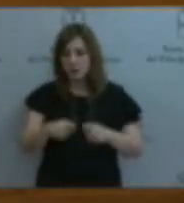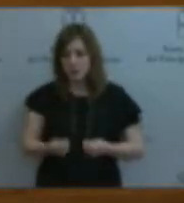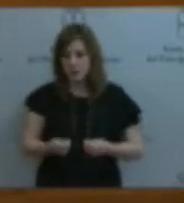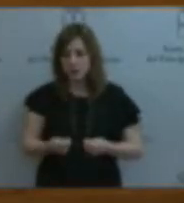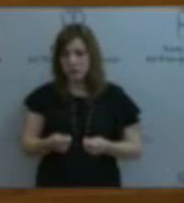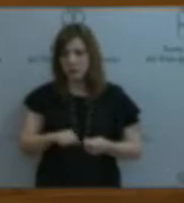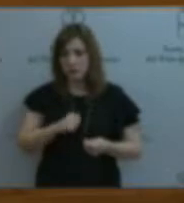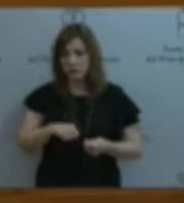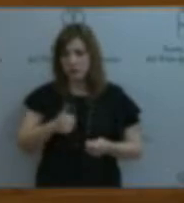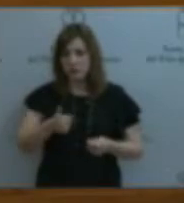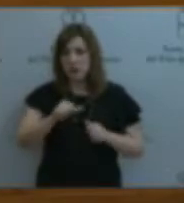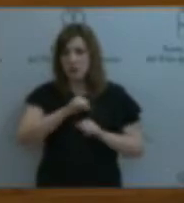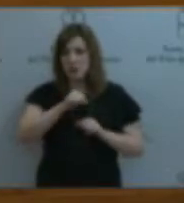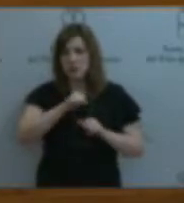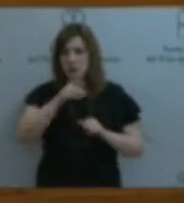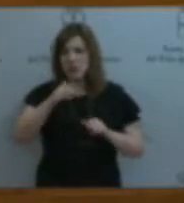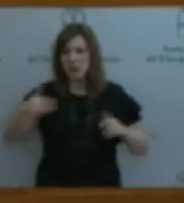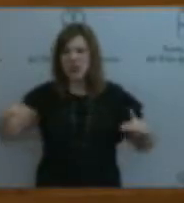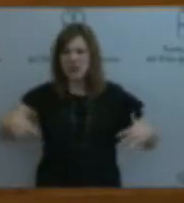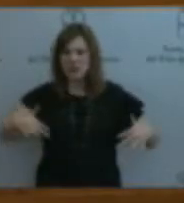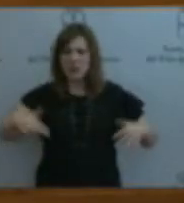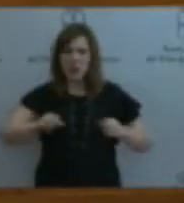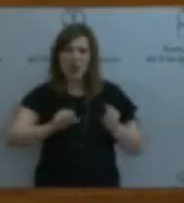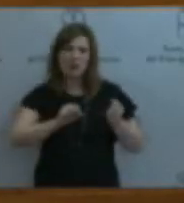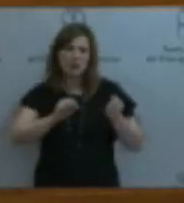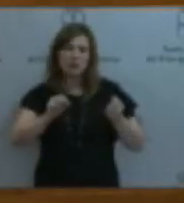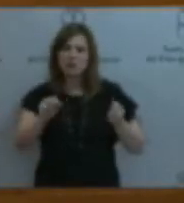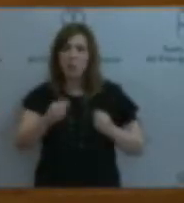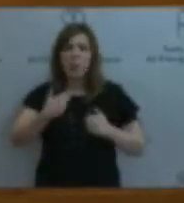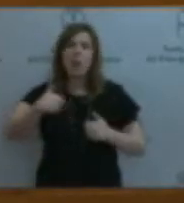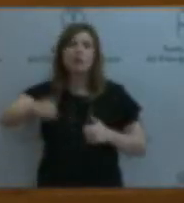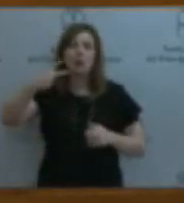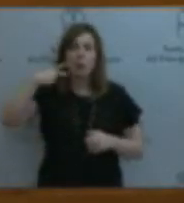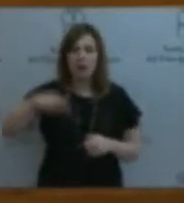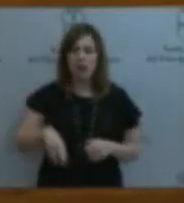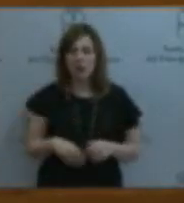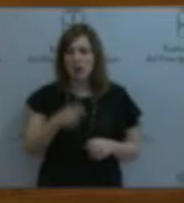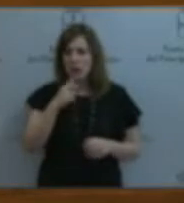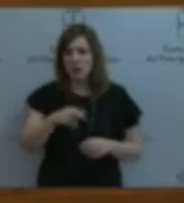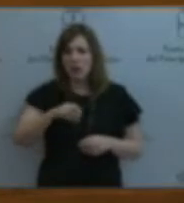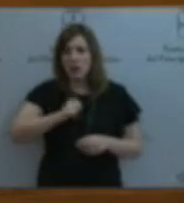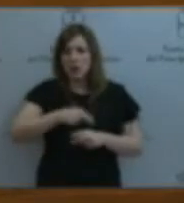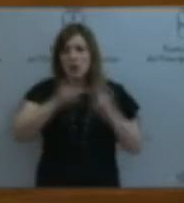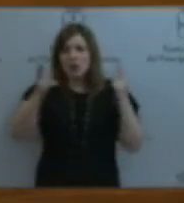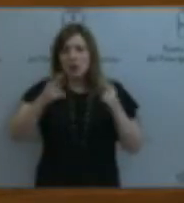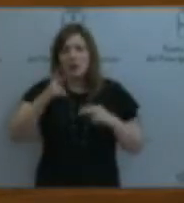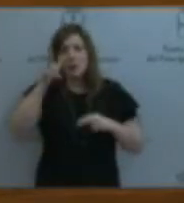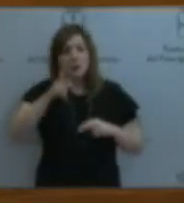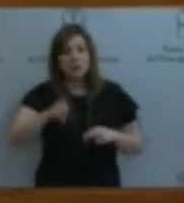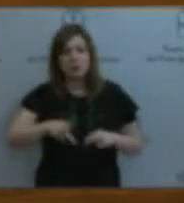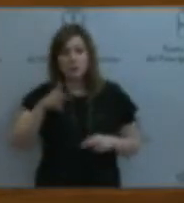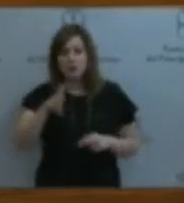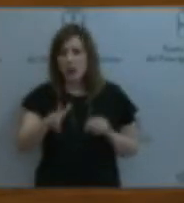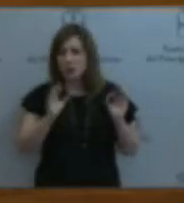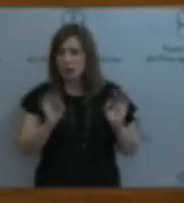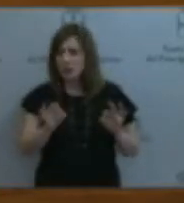retiro dorado. Una red geriátrica pública no es un lujo, es un derecho. Aquí los beneficios se miden en